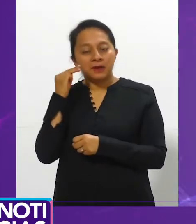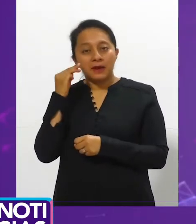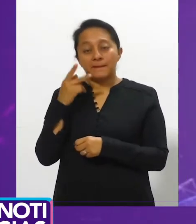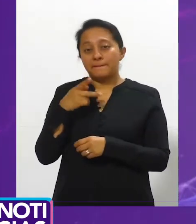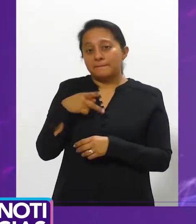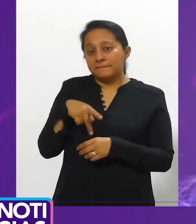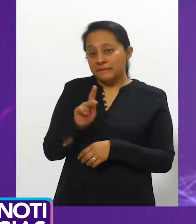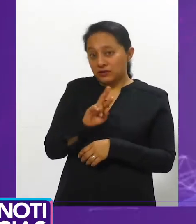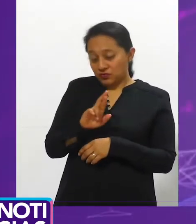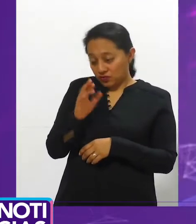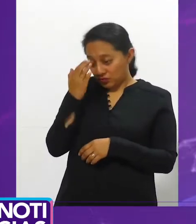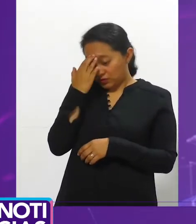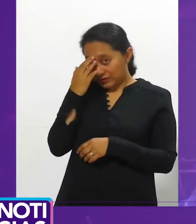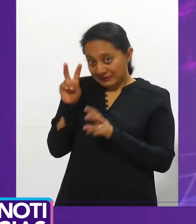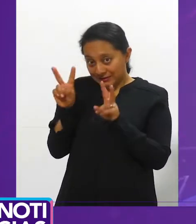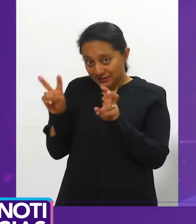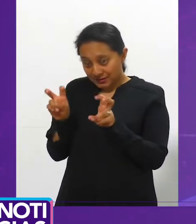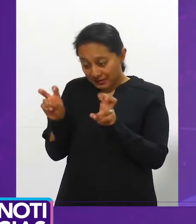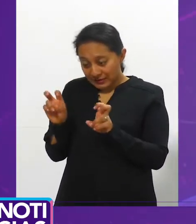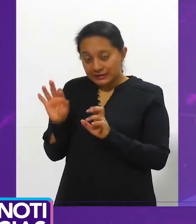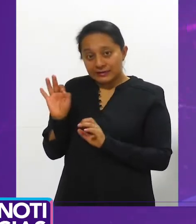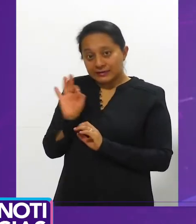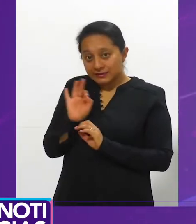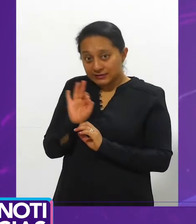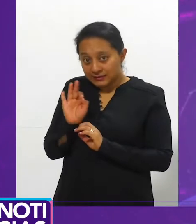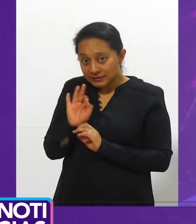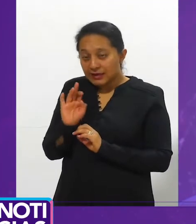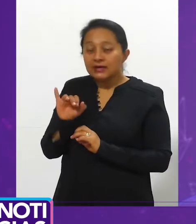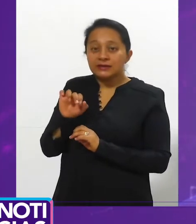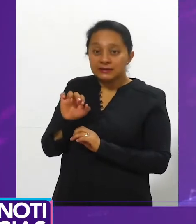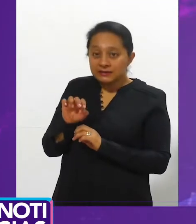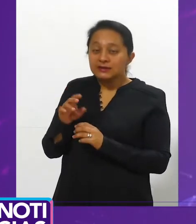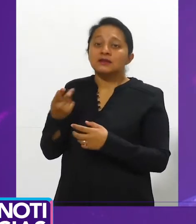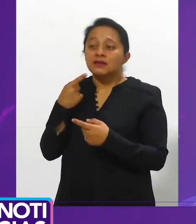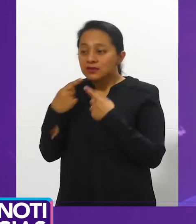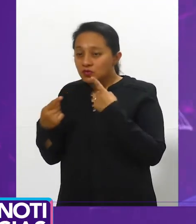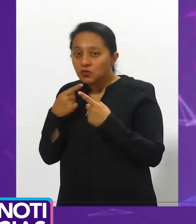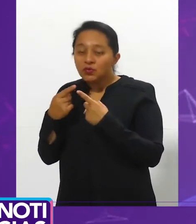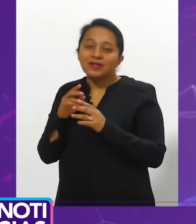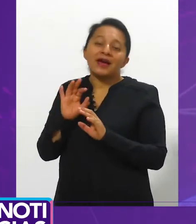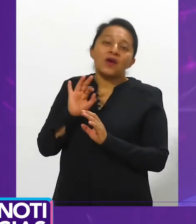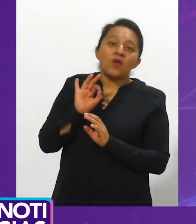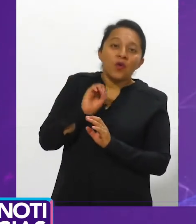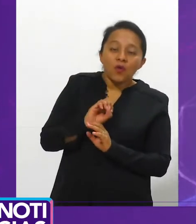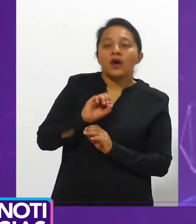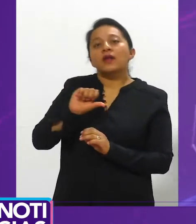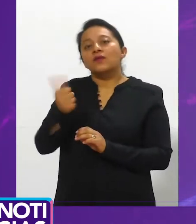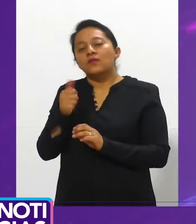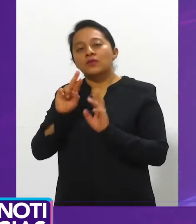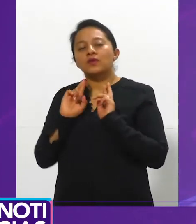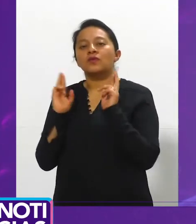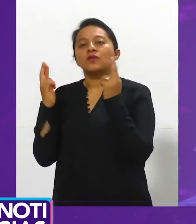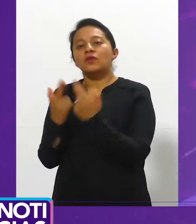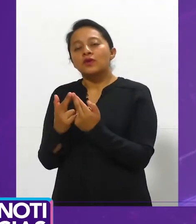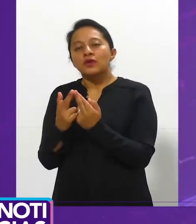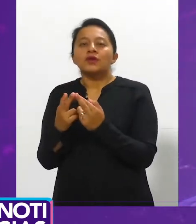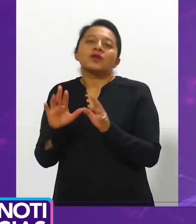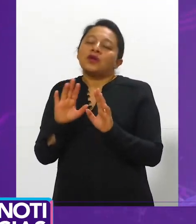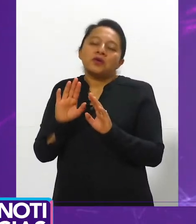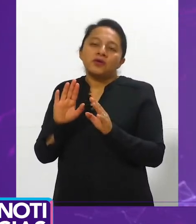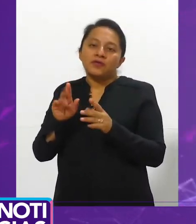esta semana, el tema será tocado en una sesión extraordinaria. Informo para Noticias RTQ,